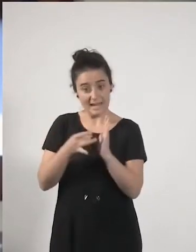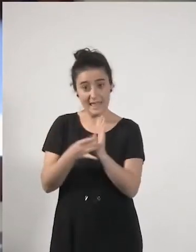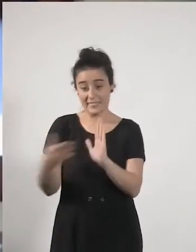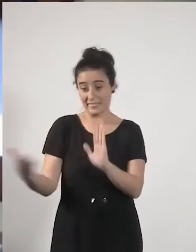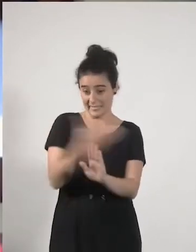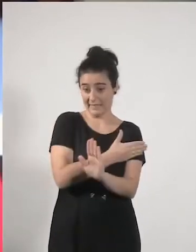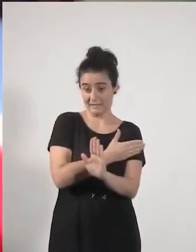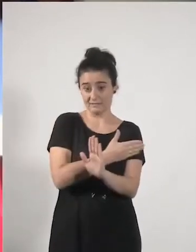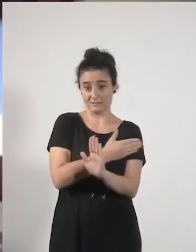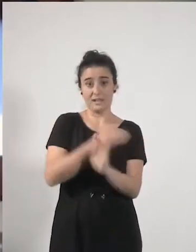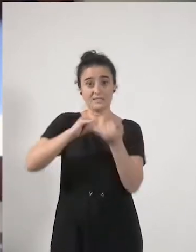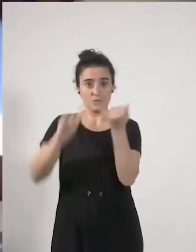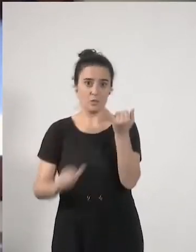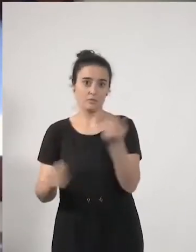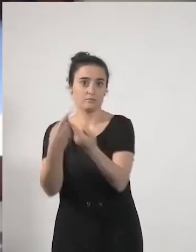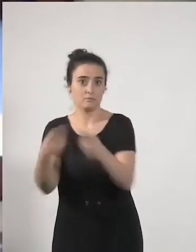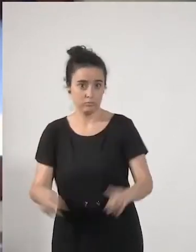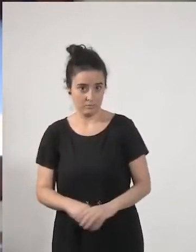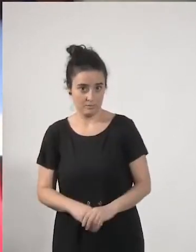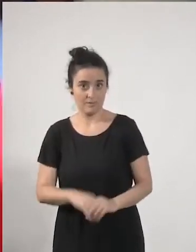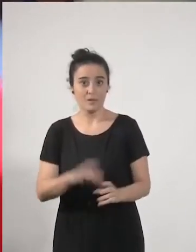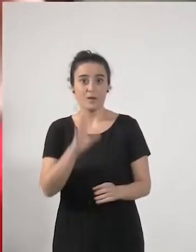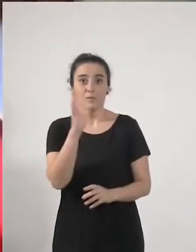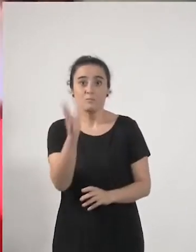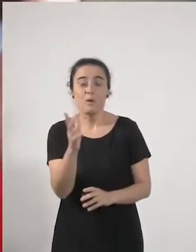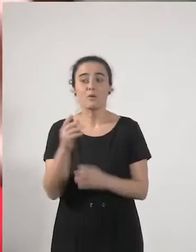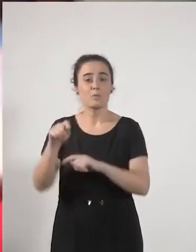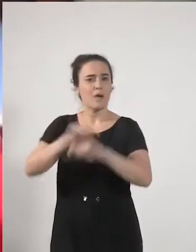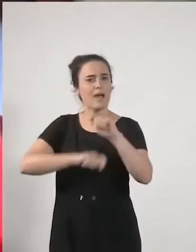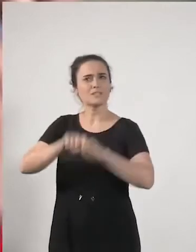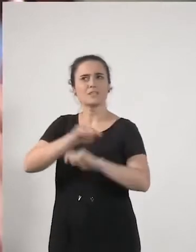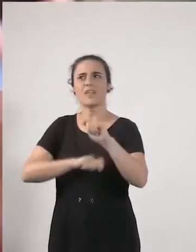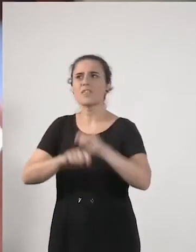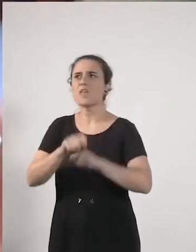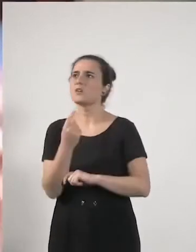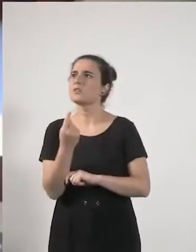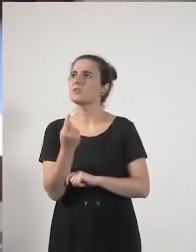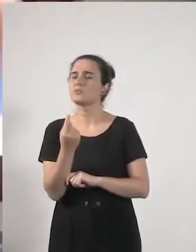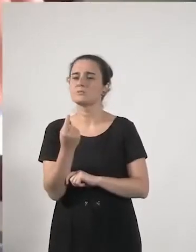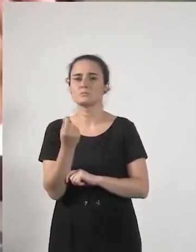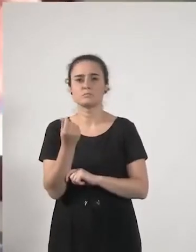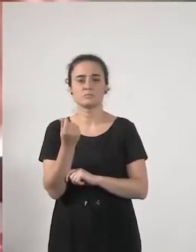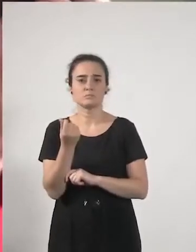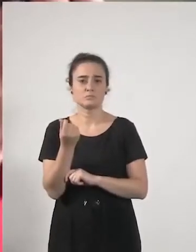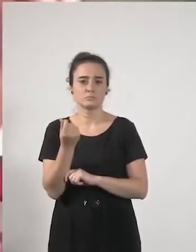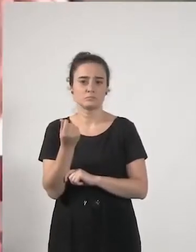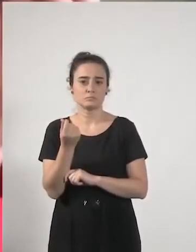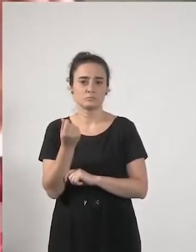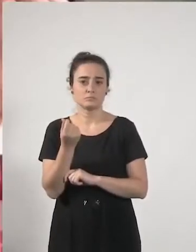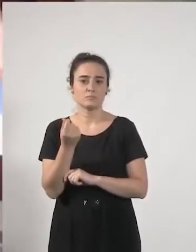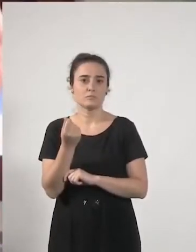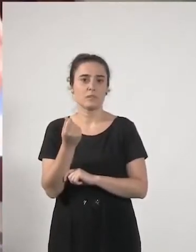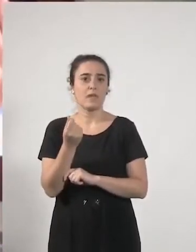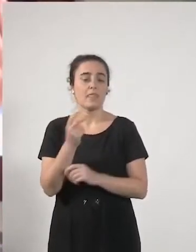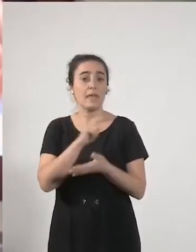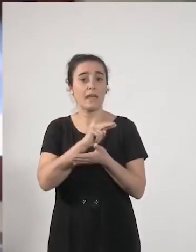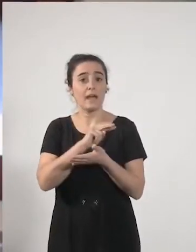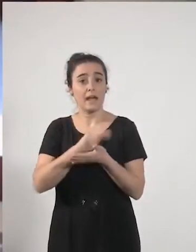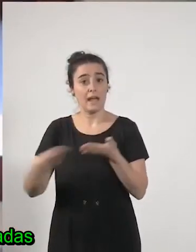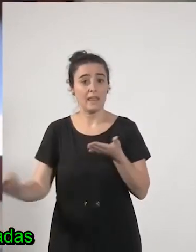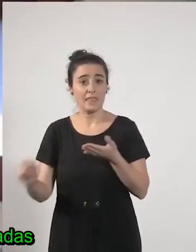hubiera pasado de hecho la mortalidad según una asociación que en Galicia lo ha